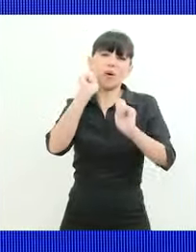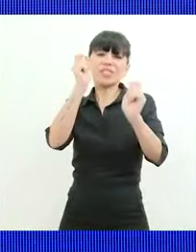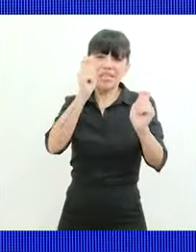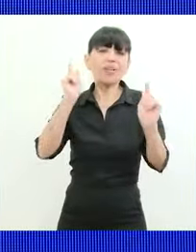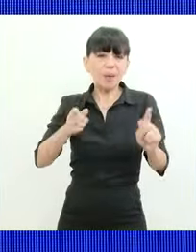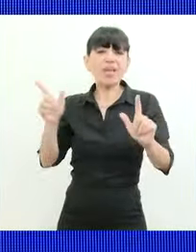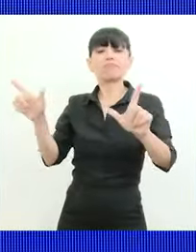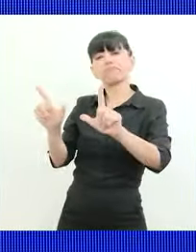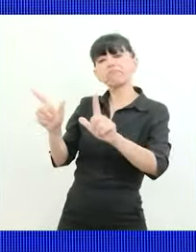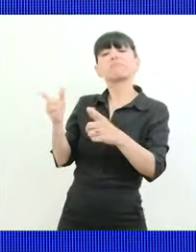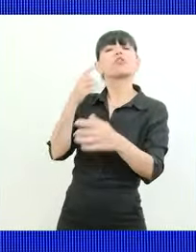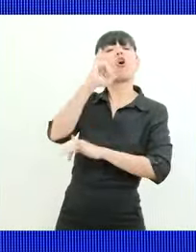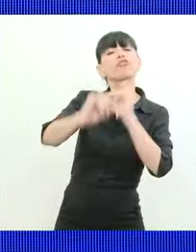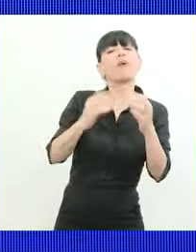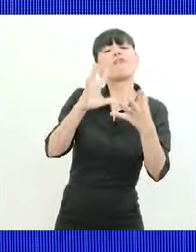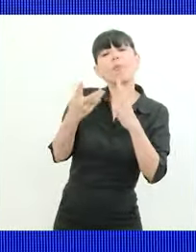algunos medios